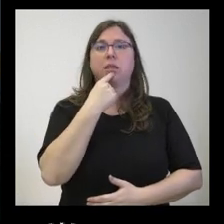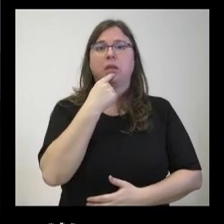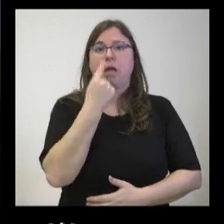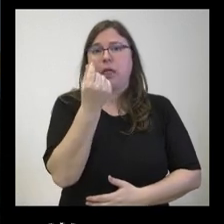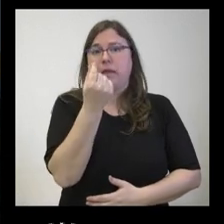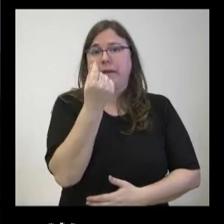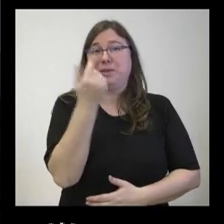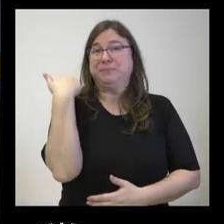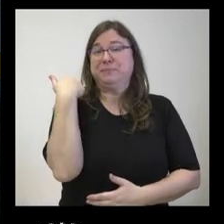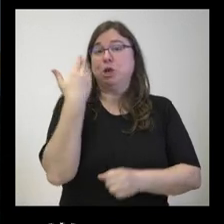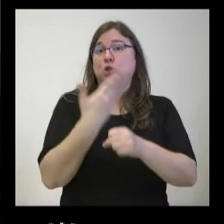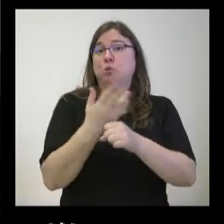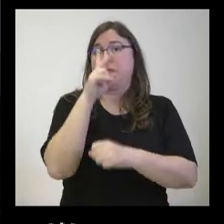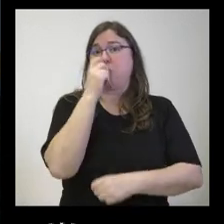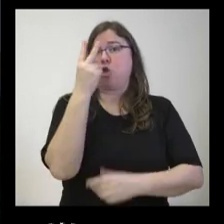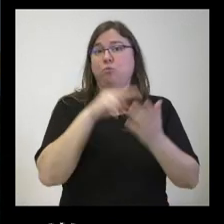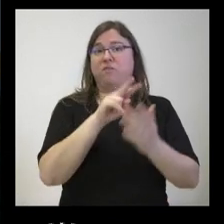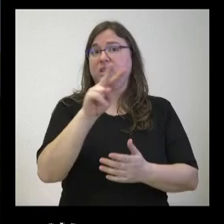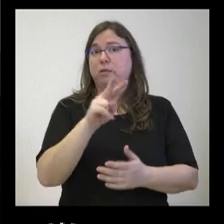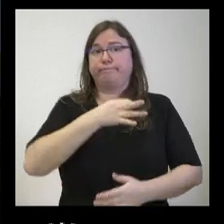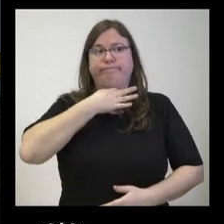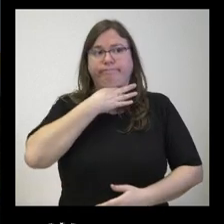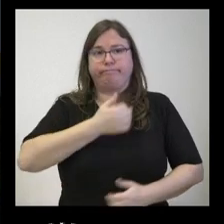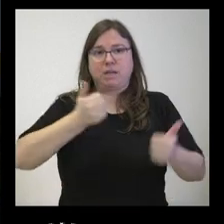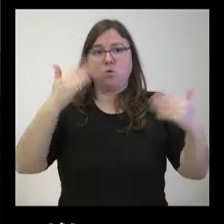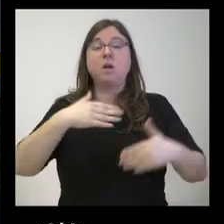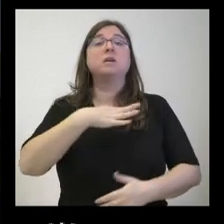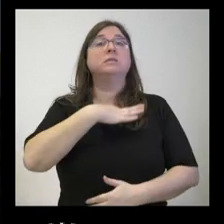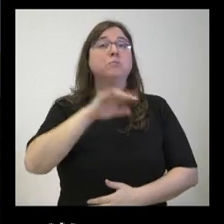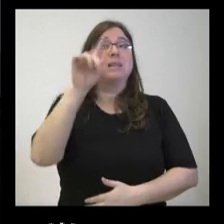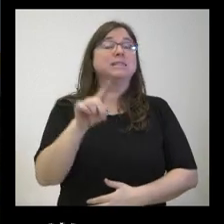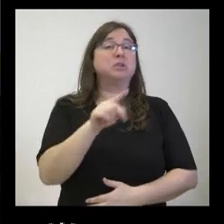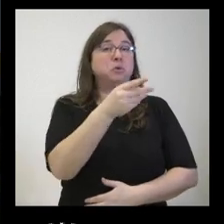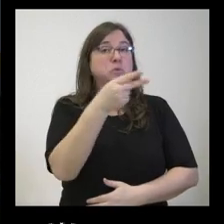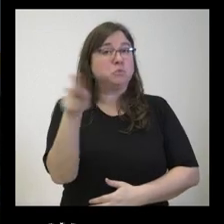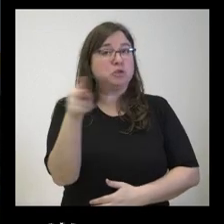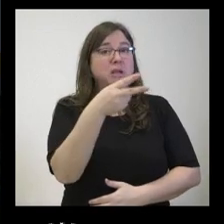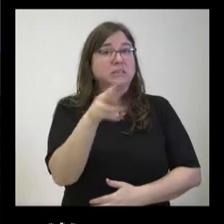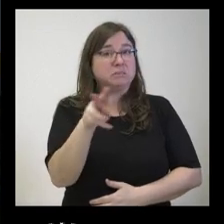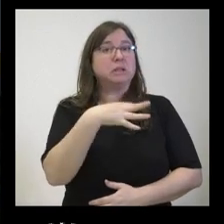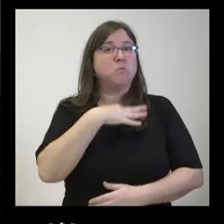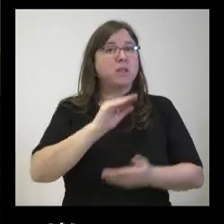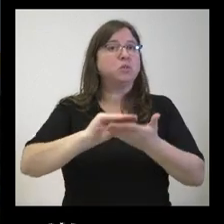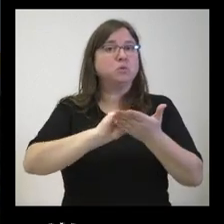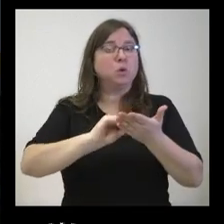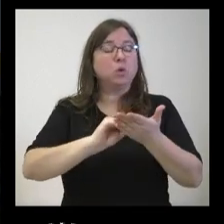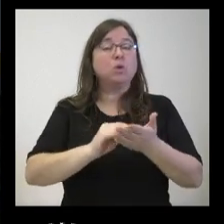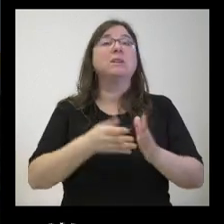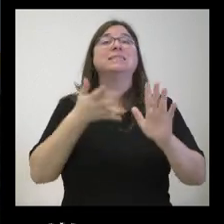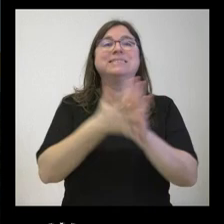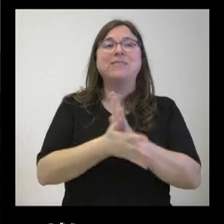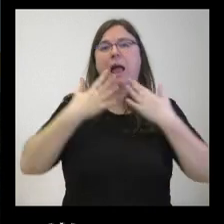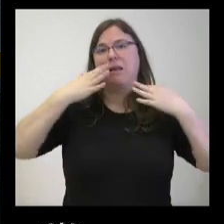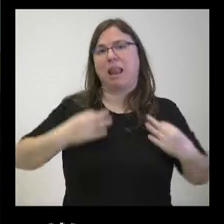que les sobró del 22? Sí va a ser factible que en las próximas semanas eso se resuelva y que en la práctica el SERLA siga